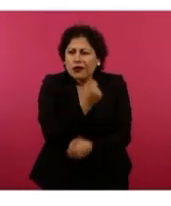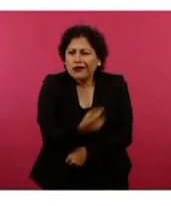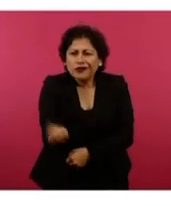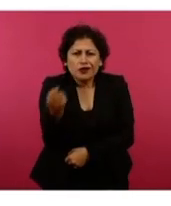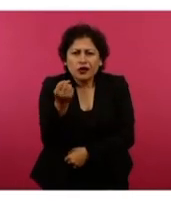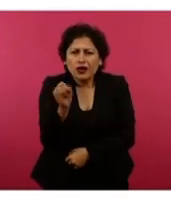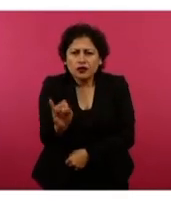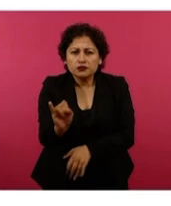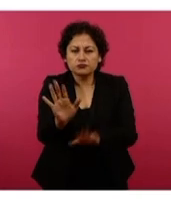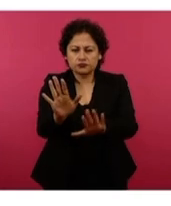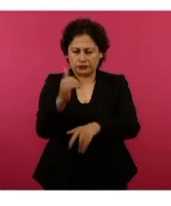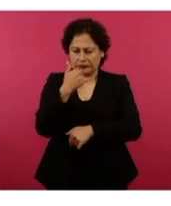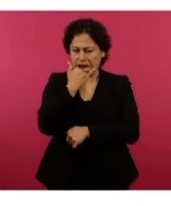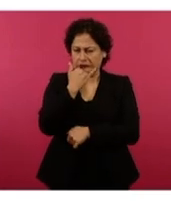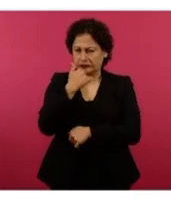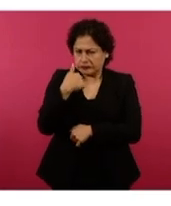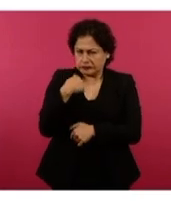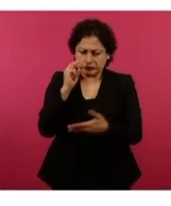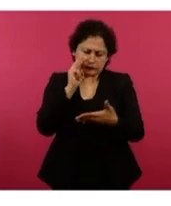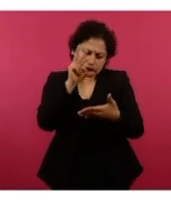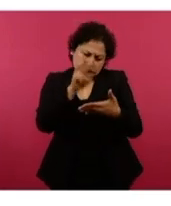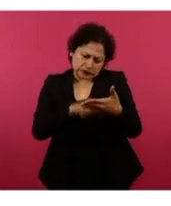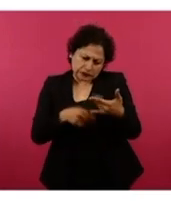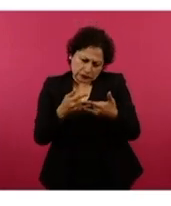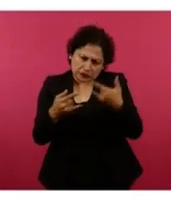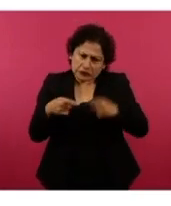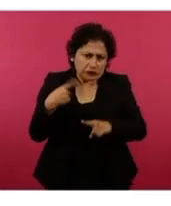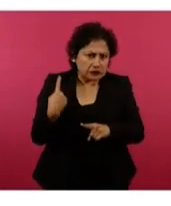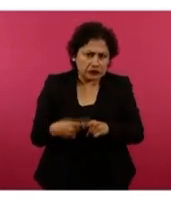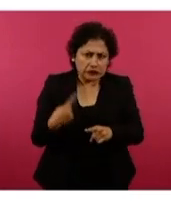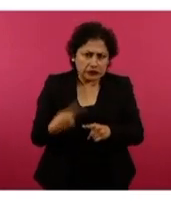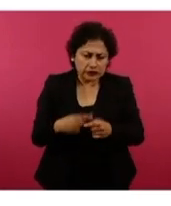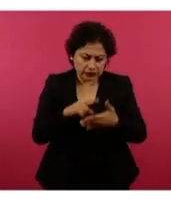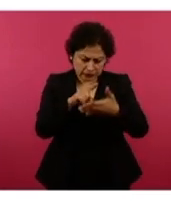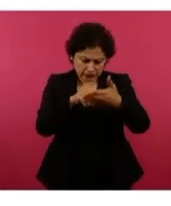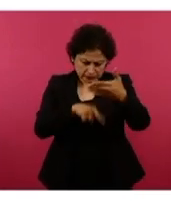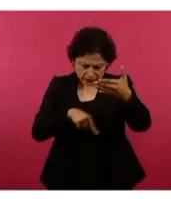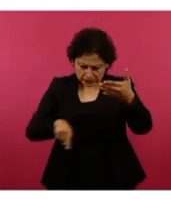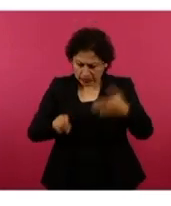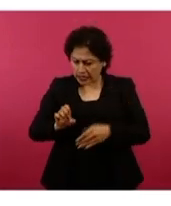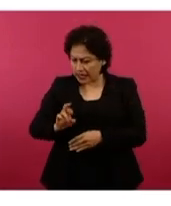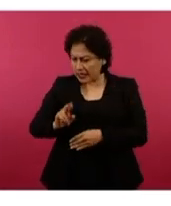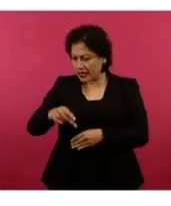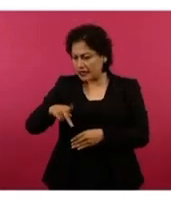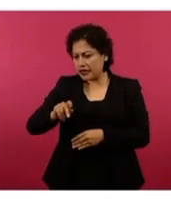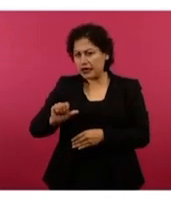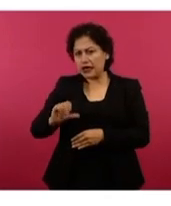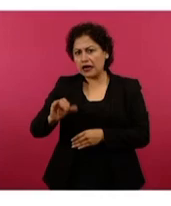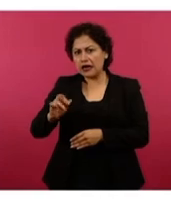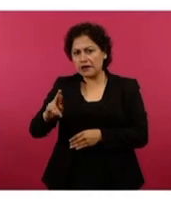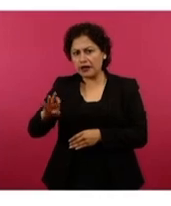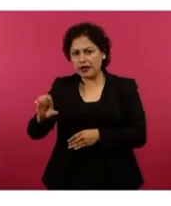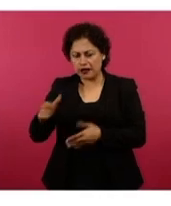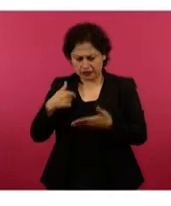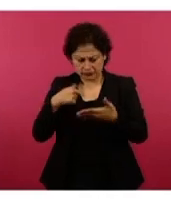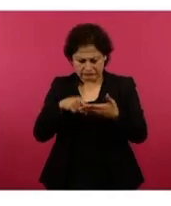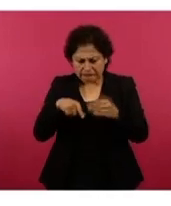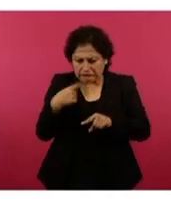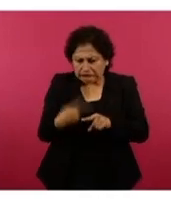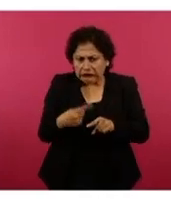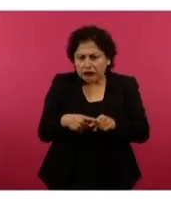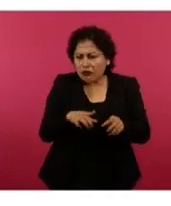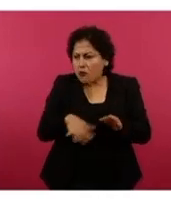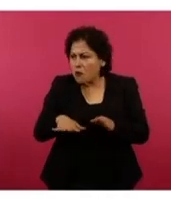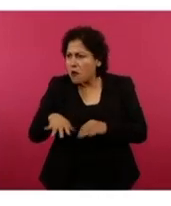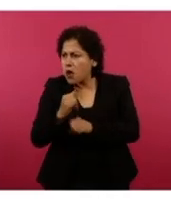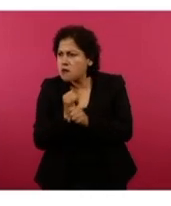puse a ver quién escribió ese pequeño cuento. Y vi que arriba a la derecha dice Erika Cabrera, Escuela Miguel Hidalgo y Costilla. Me fui a la bibliografía para tener la